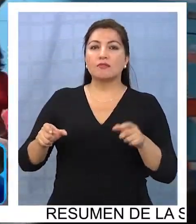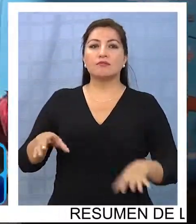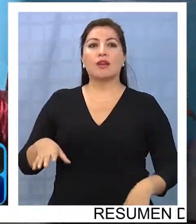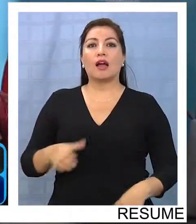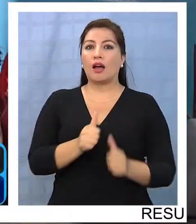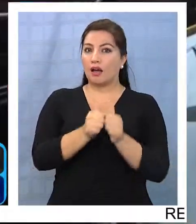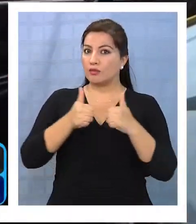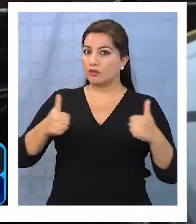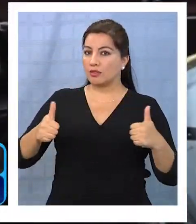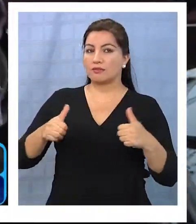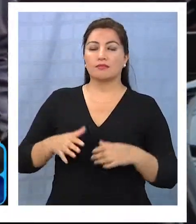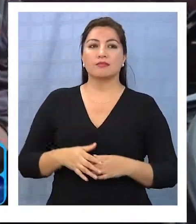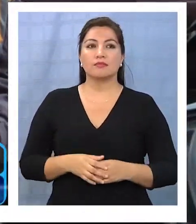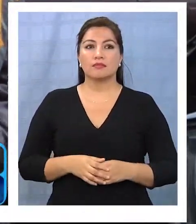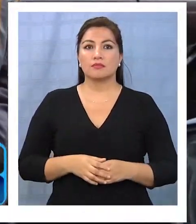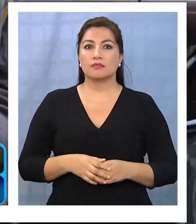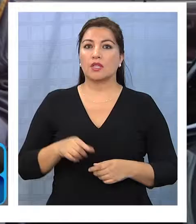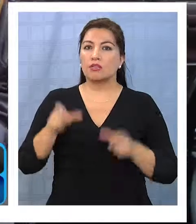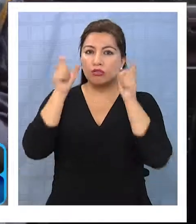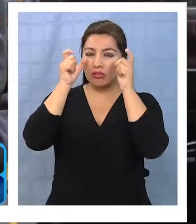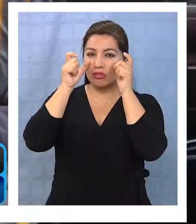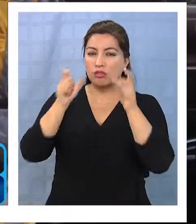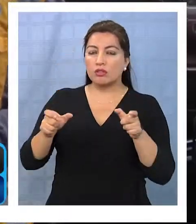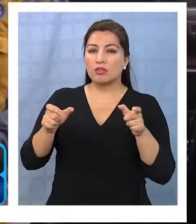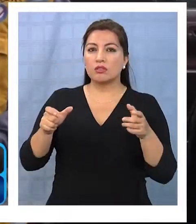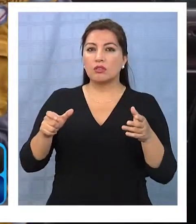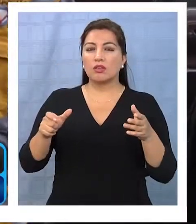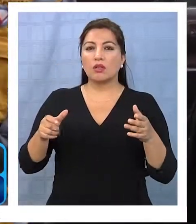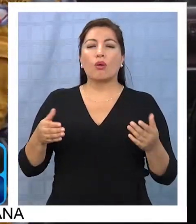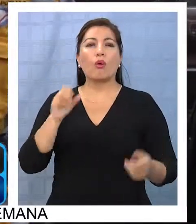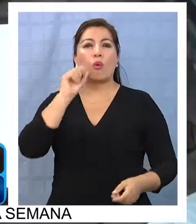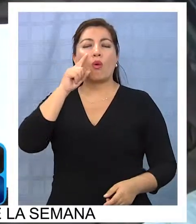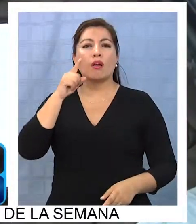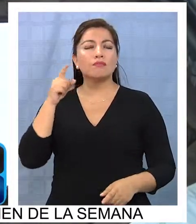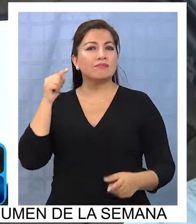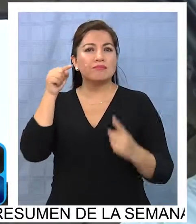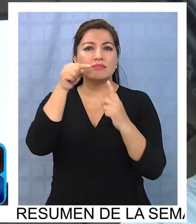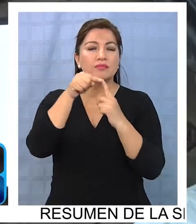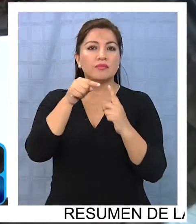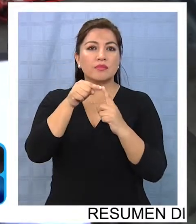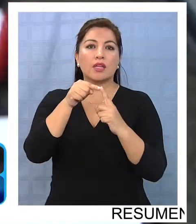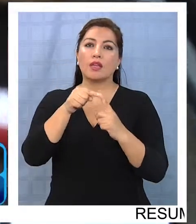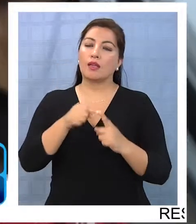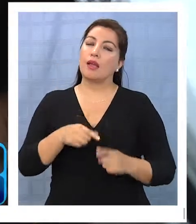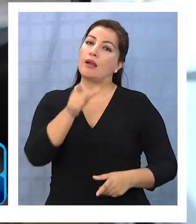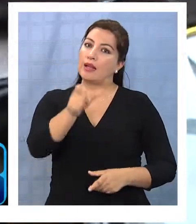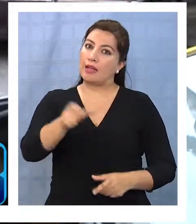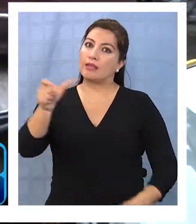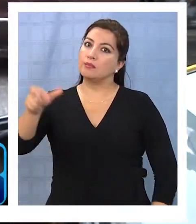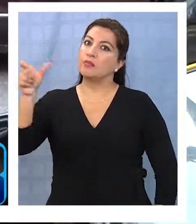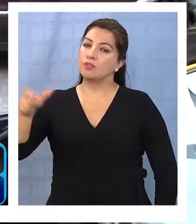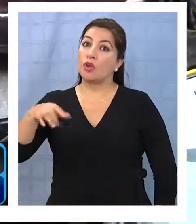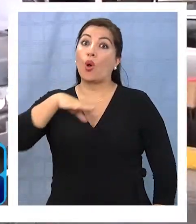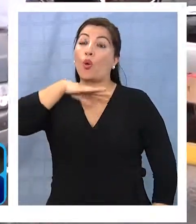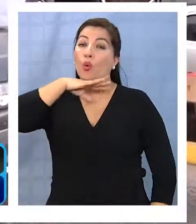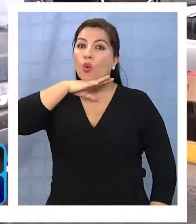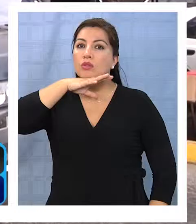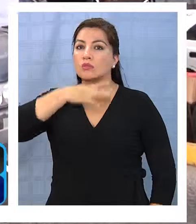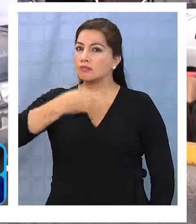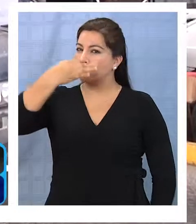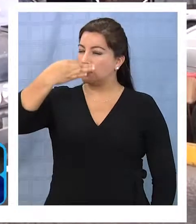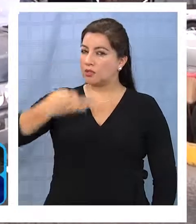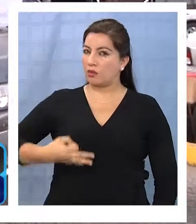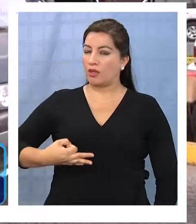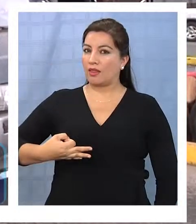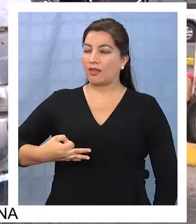parte de las autoridades. Estos controles tienen como finalidad dar la seguridad necesaria a los usuarios que